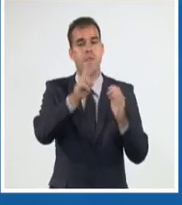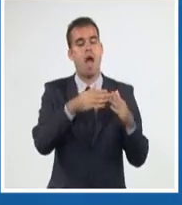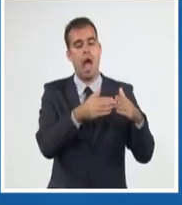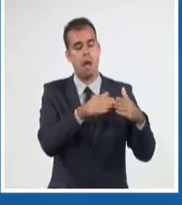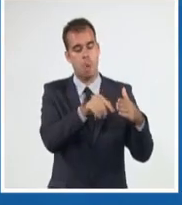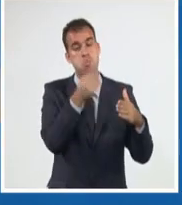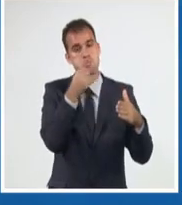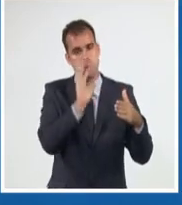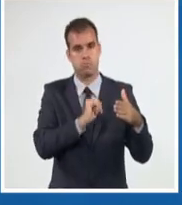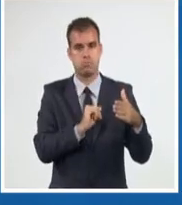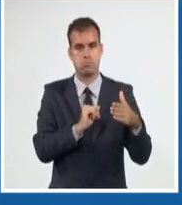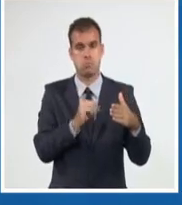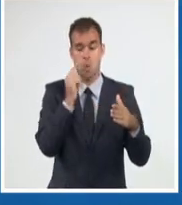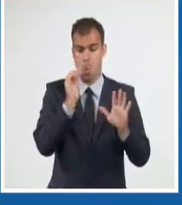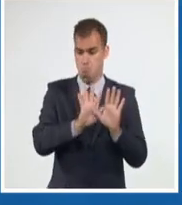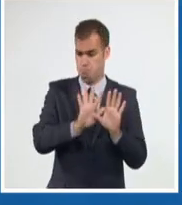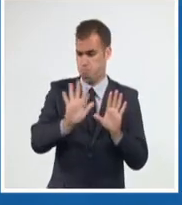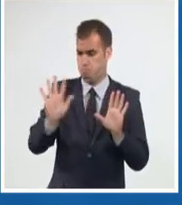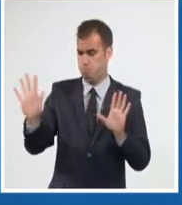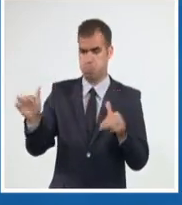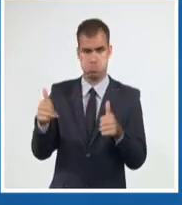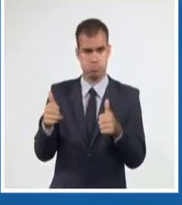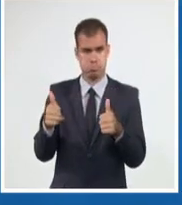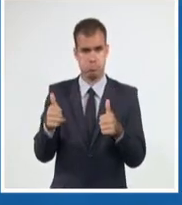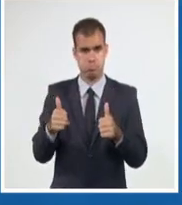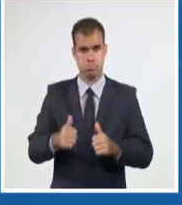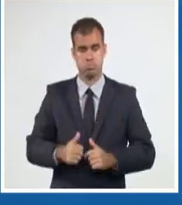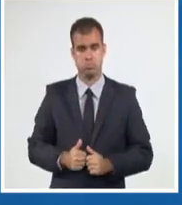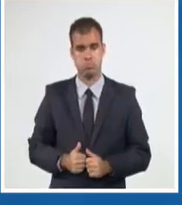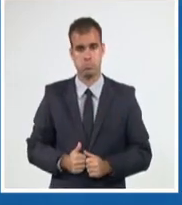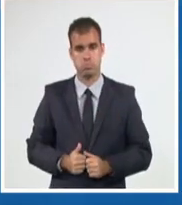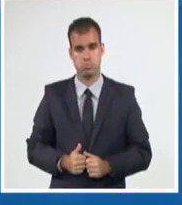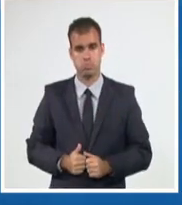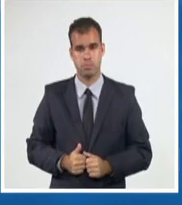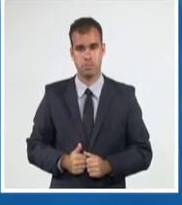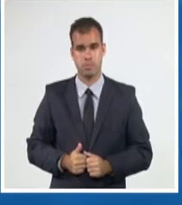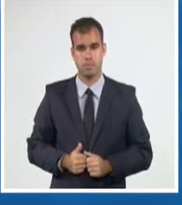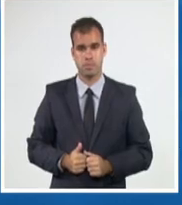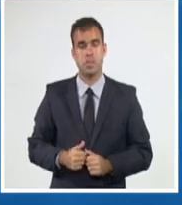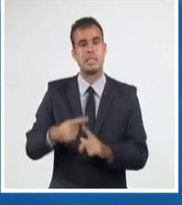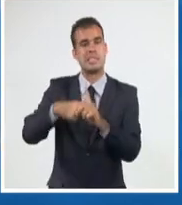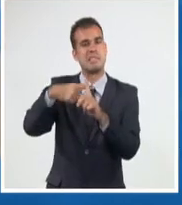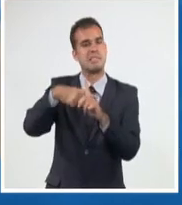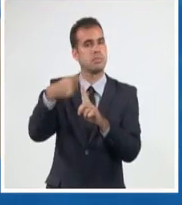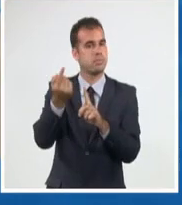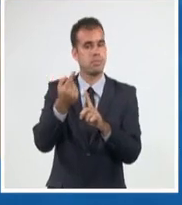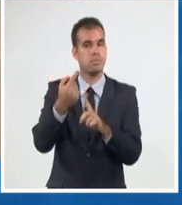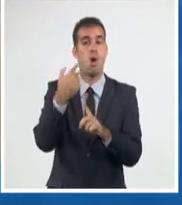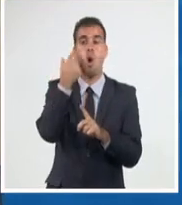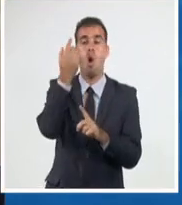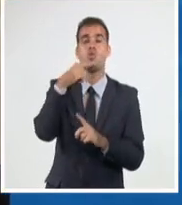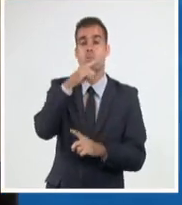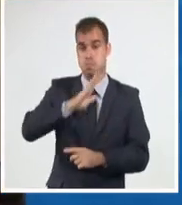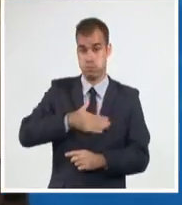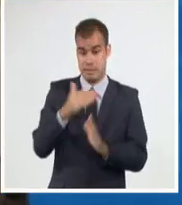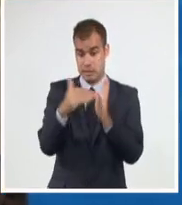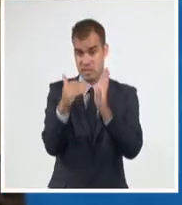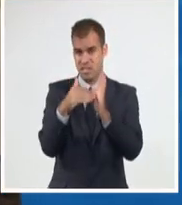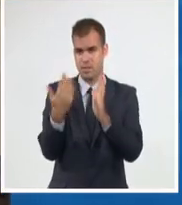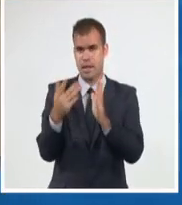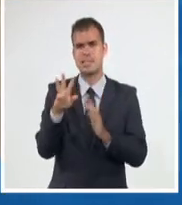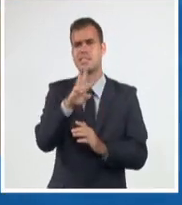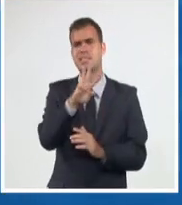país, muy baja probabilidad de lluvia, incluso muy poca nubosidad. Las temperaturas máximas, valores desde 32 hasta